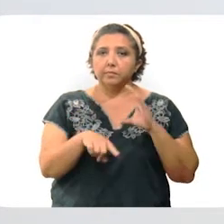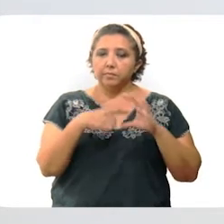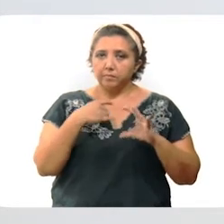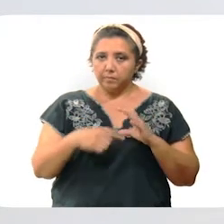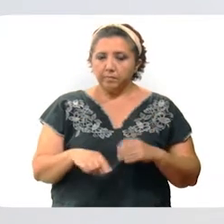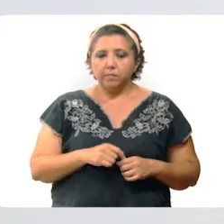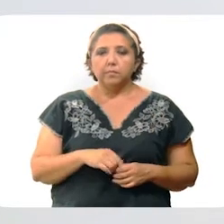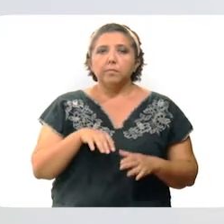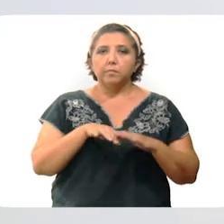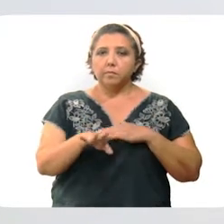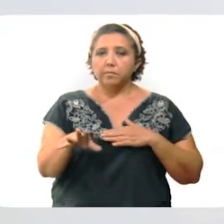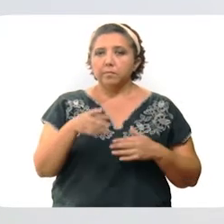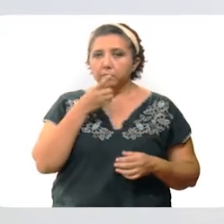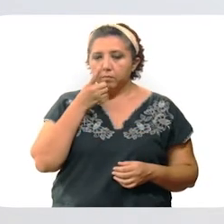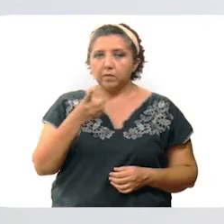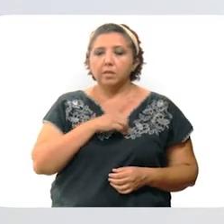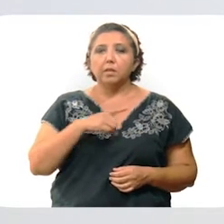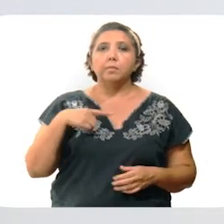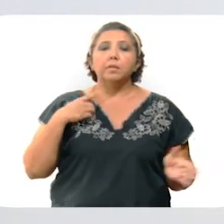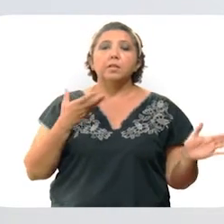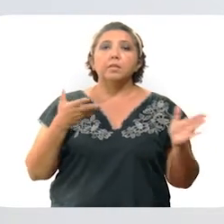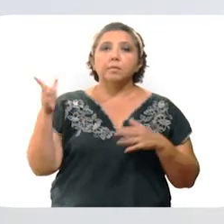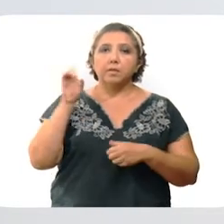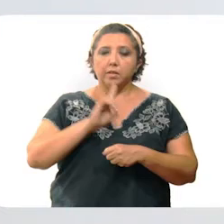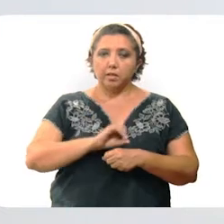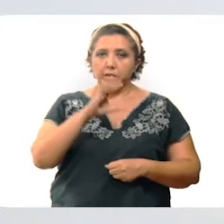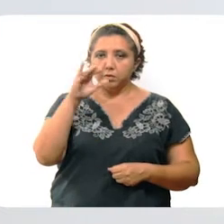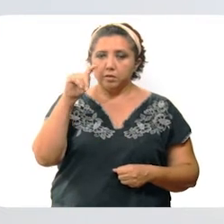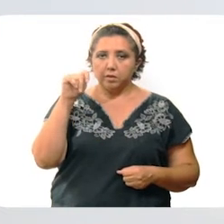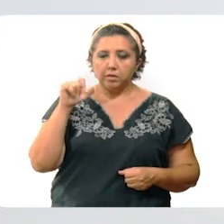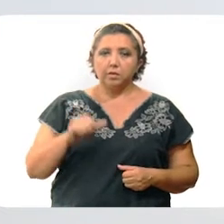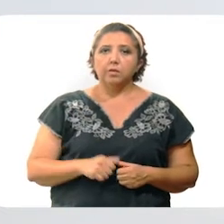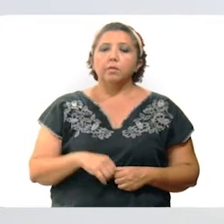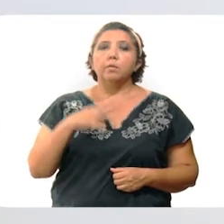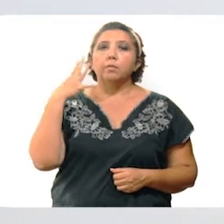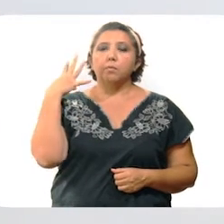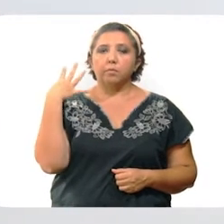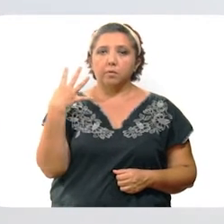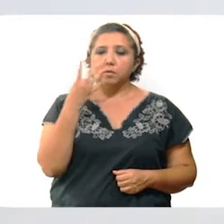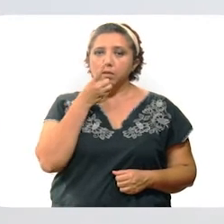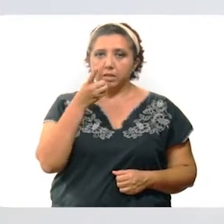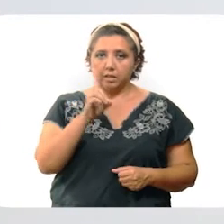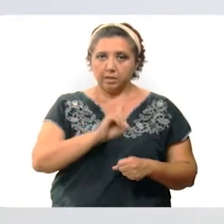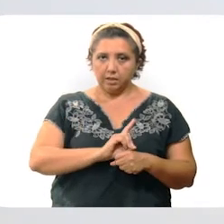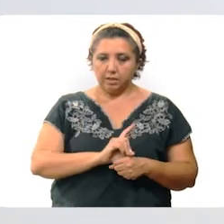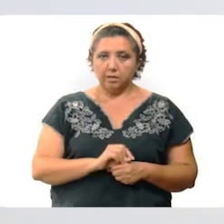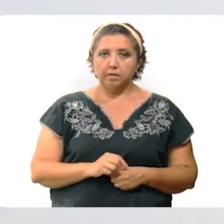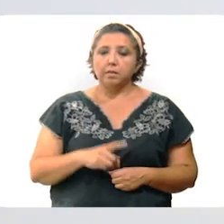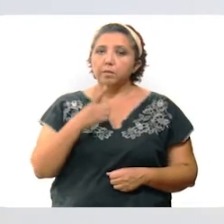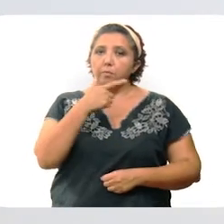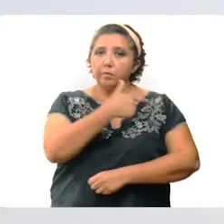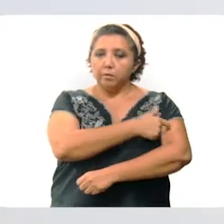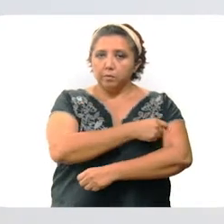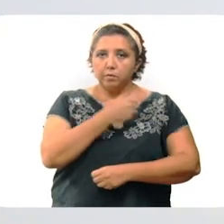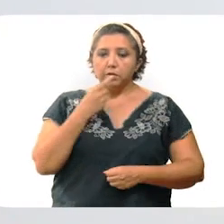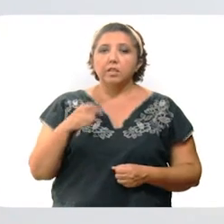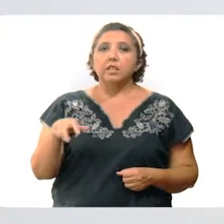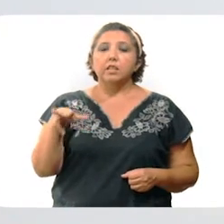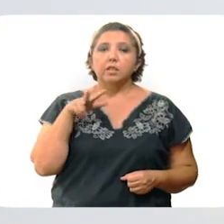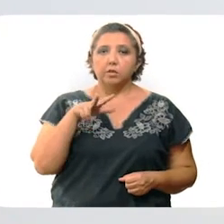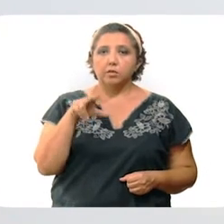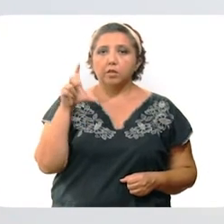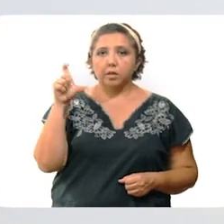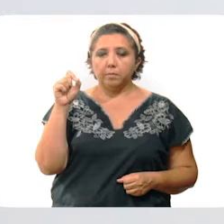correo electrónico o imprimir que deberán llevar el día de su cita. Cuatro, el día que les corresponda su vacunación, del